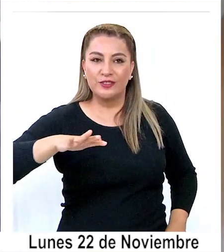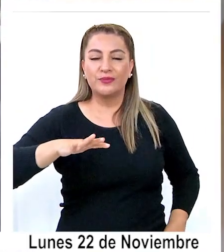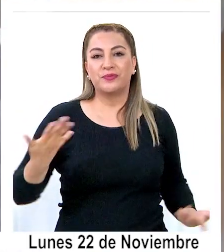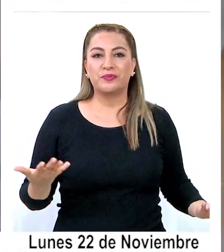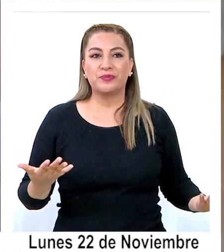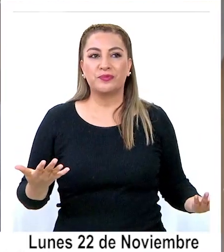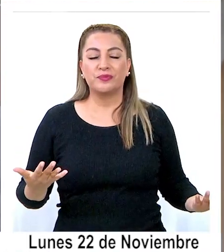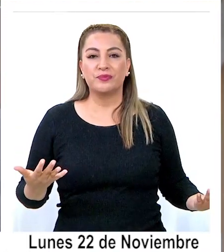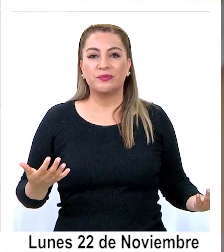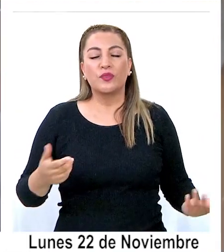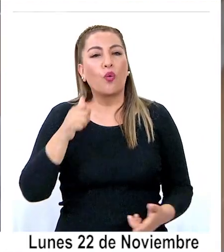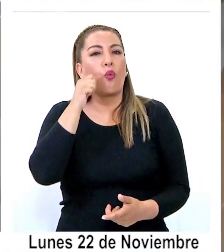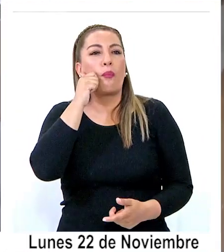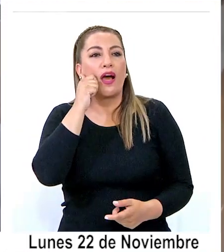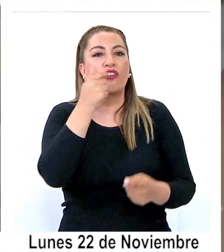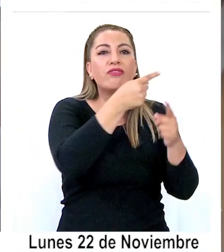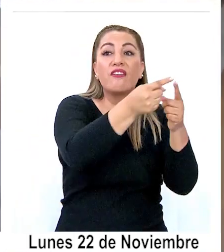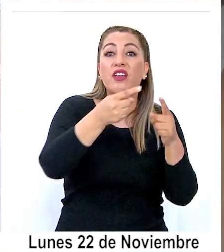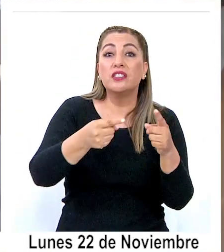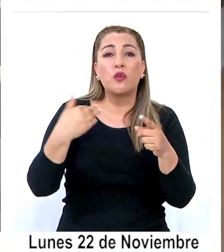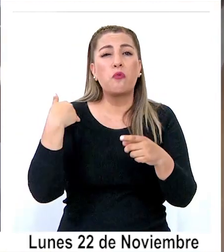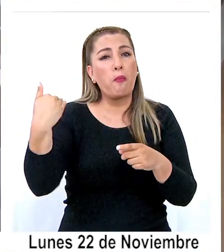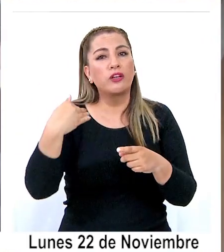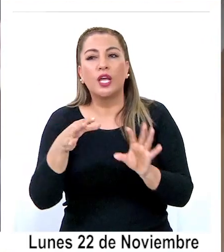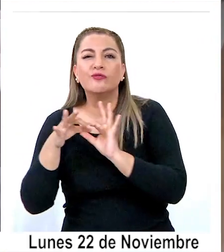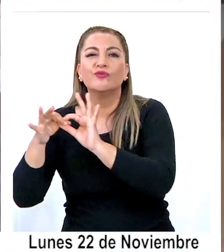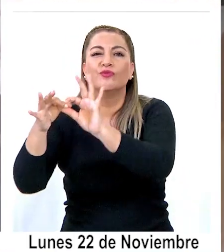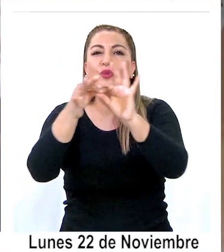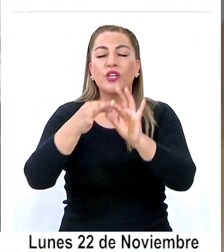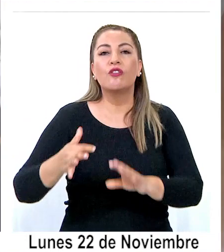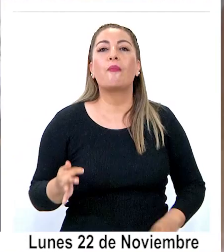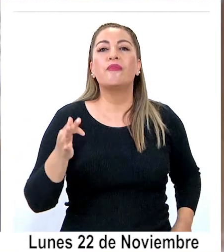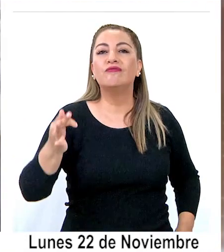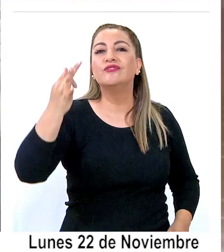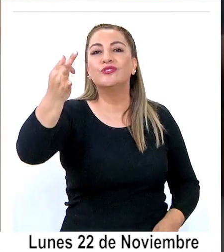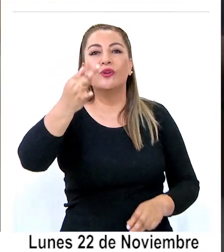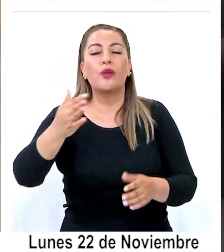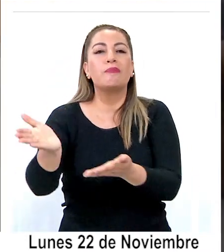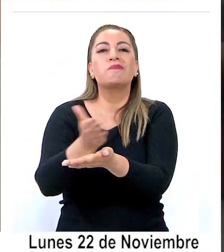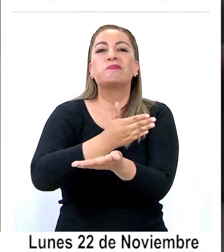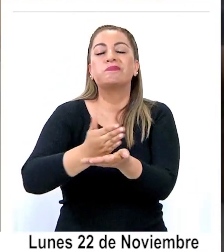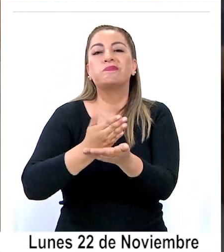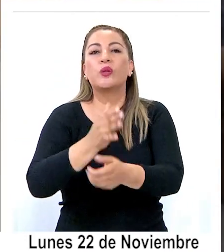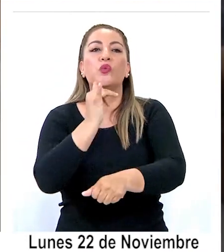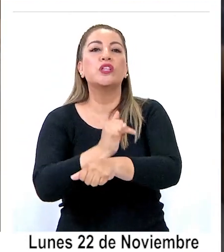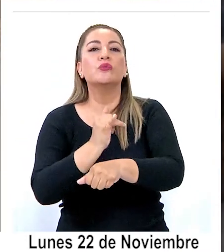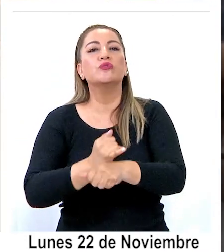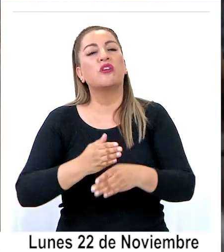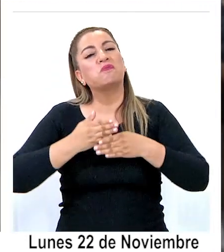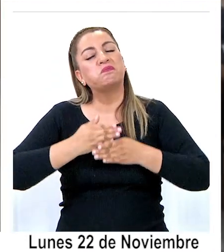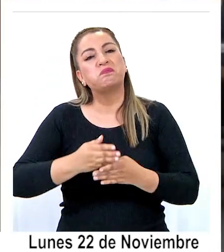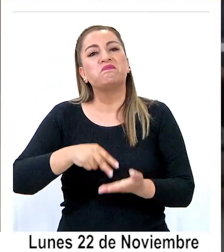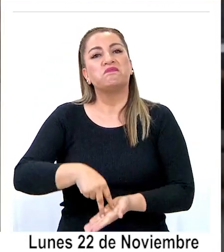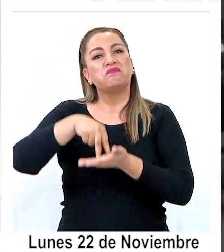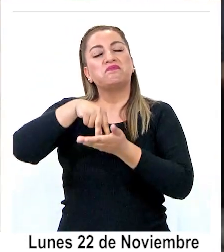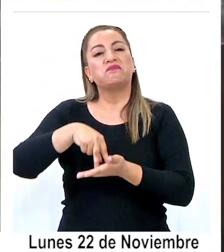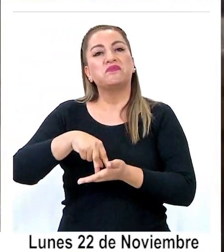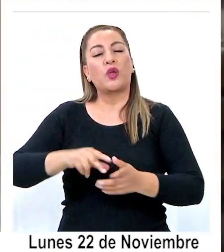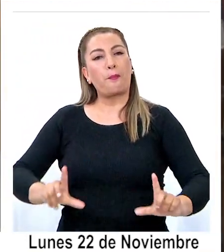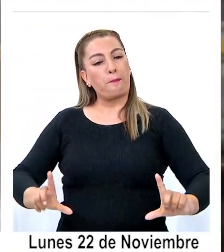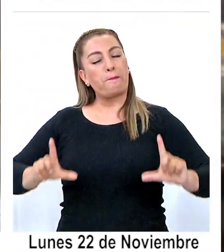legítimas y humanas diferencias se unan para a futuro organizarnos en una institución sólida, con personalidad